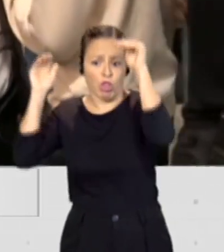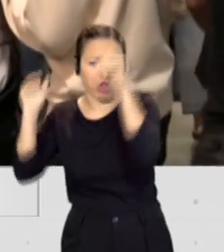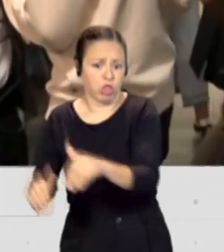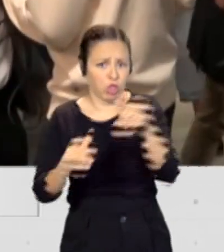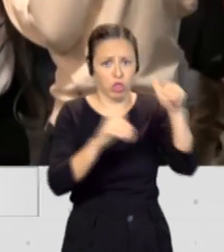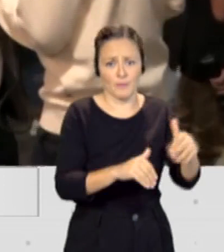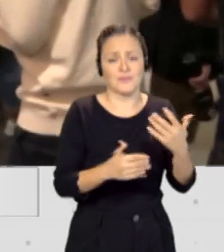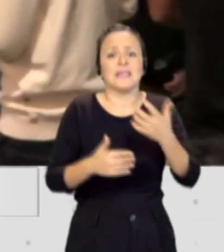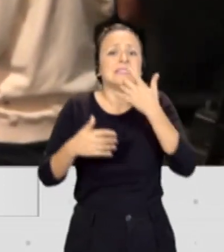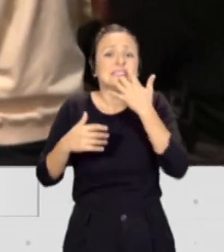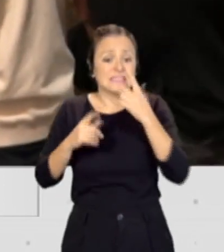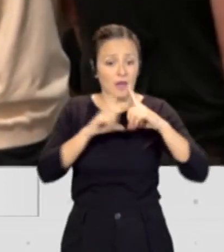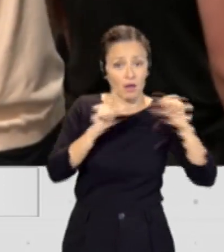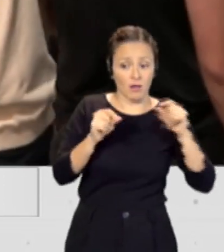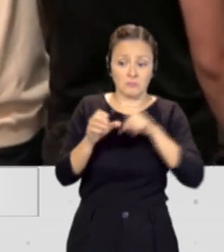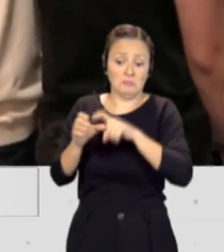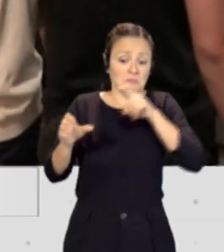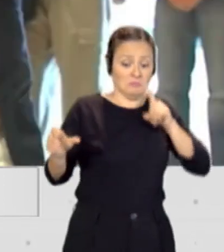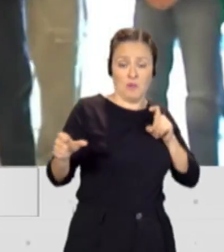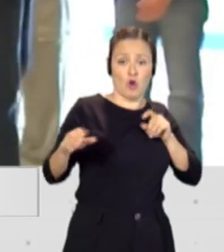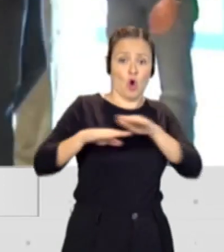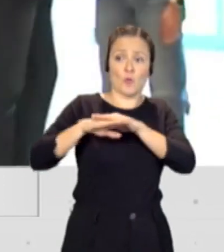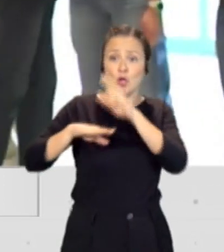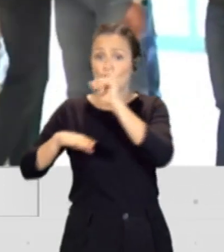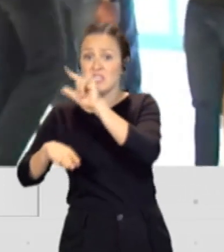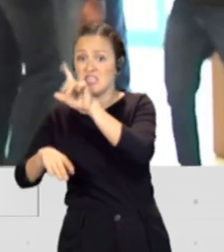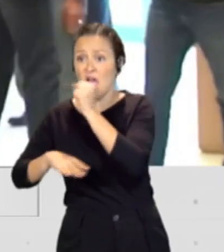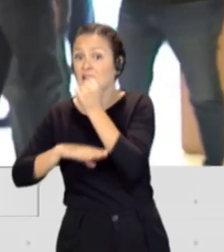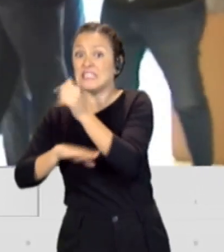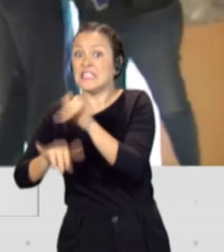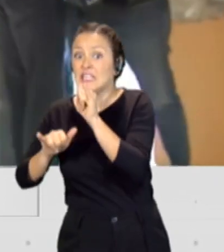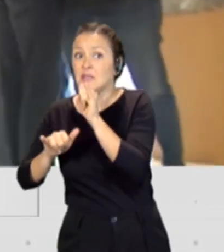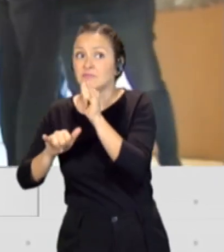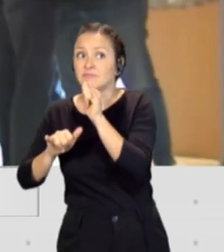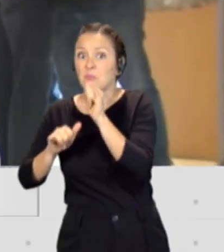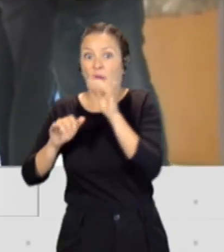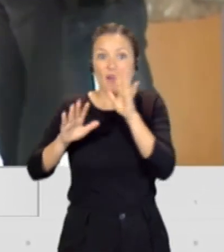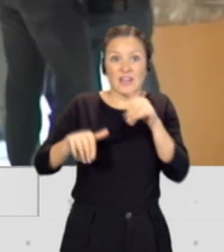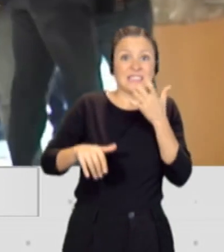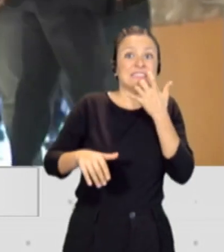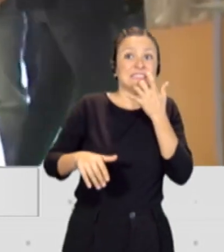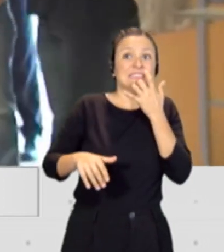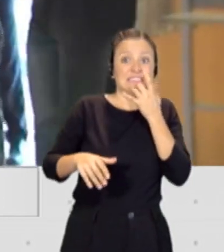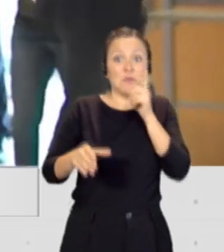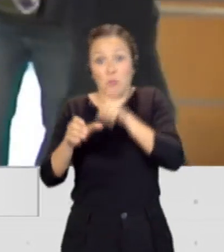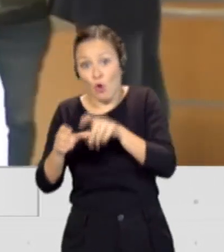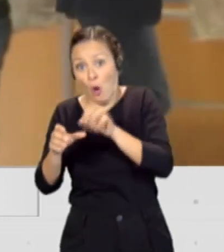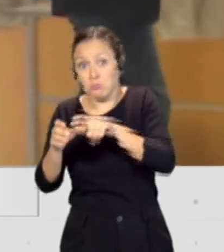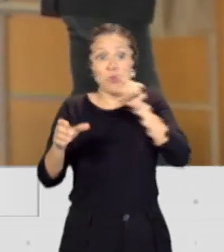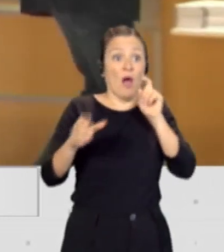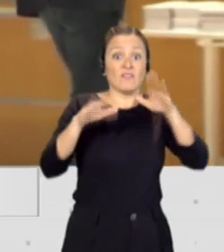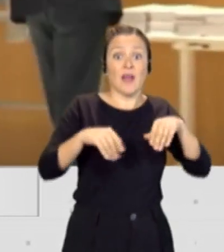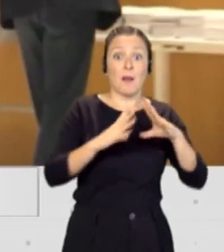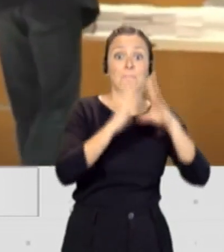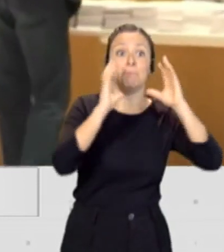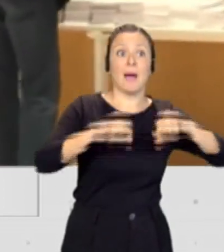y se da el gobierno a Illa como si no lo hace, porque al final están en este pacto en Madrid. Sí. Todo está